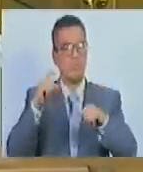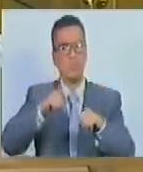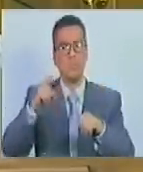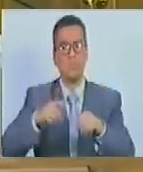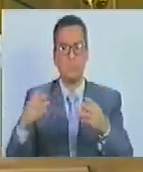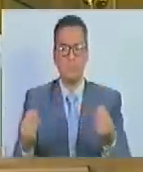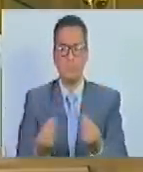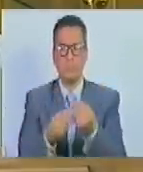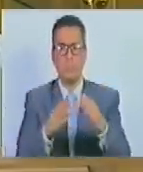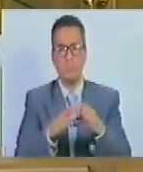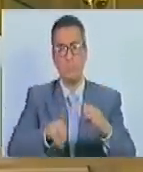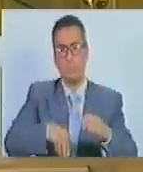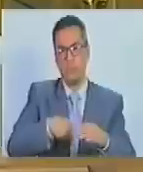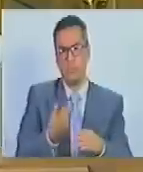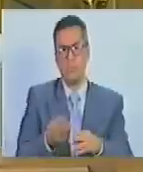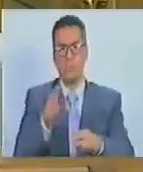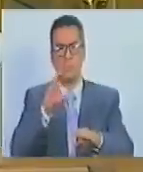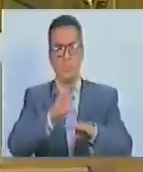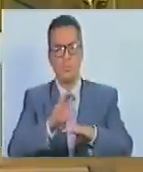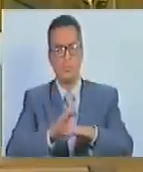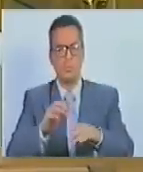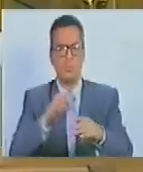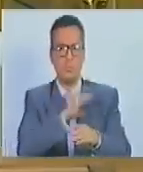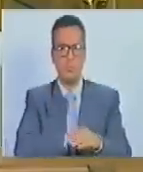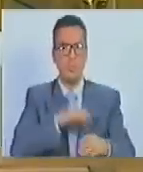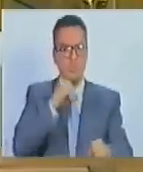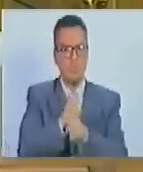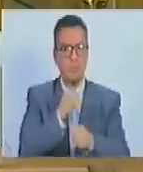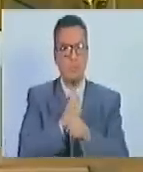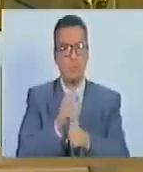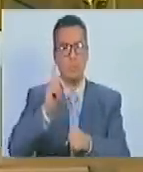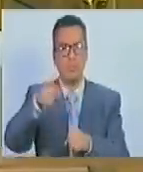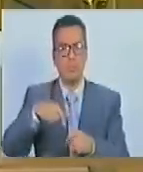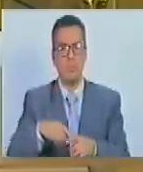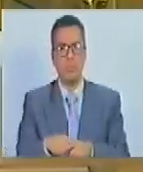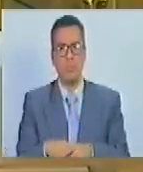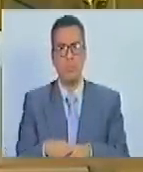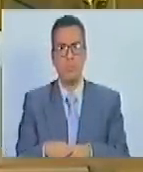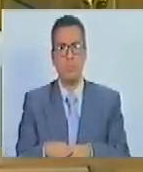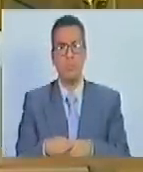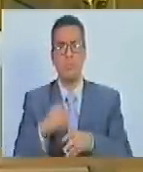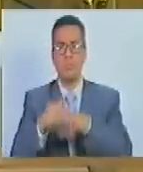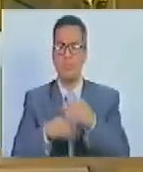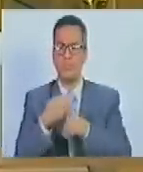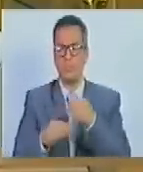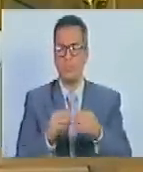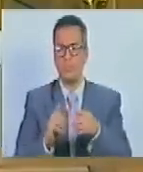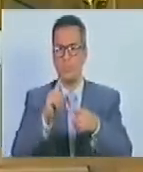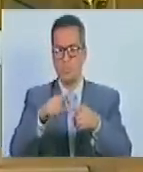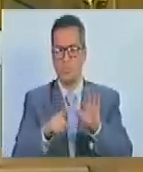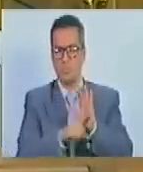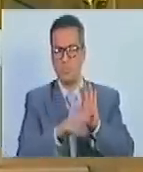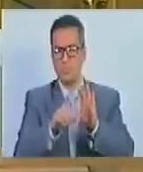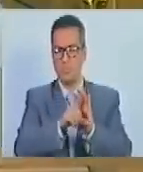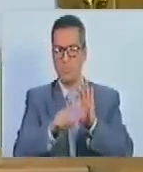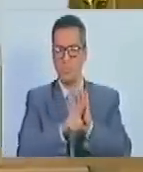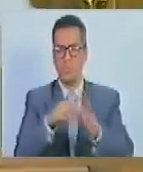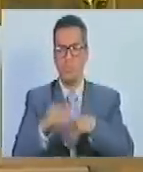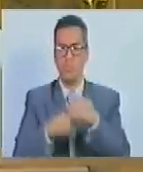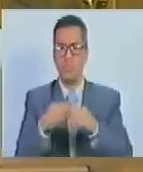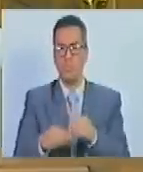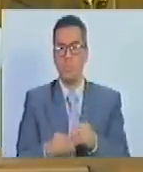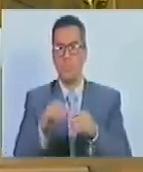colectivas podrán constituir comités de trabajo, además de los establecidos en la presente ley, los siguientes.